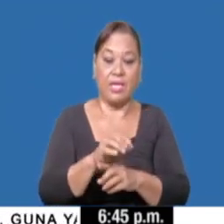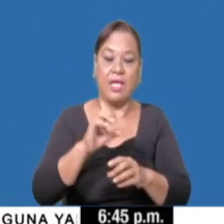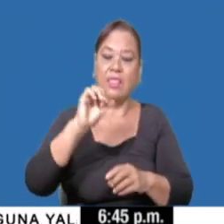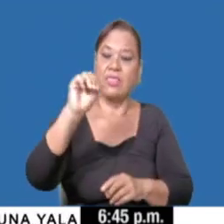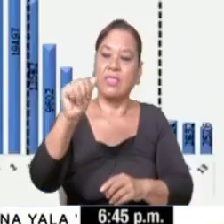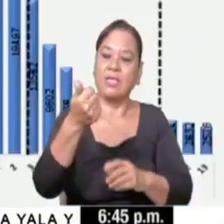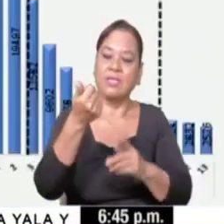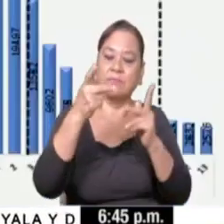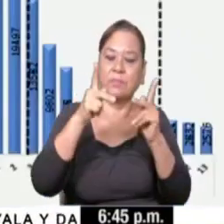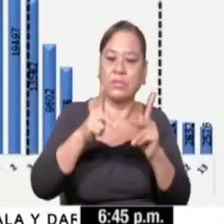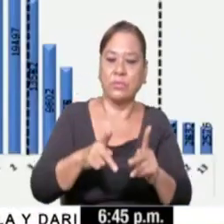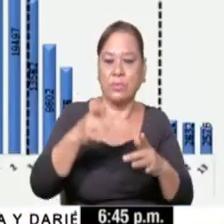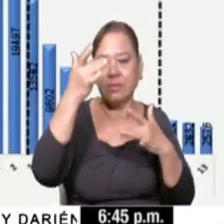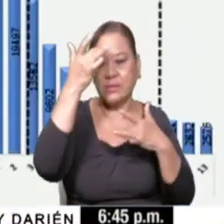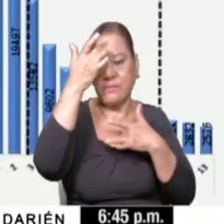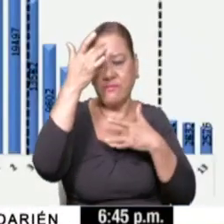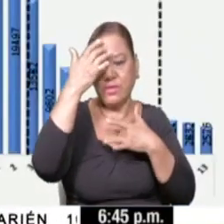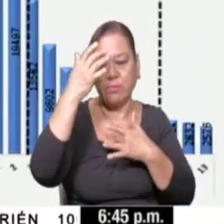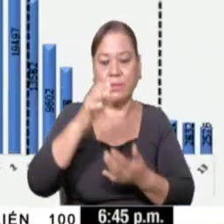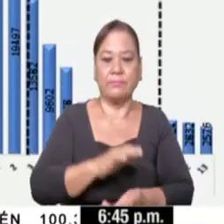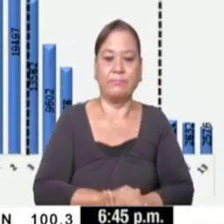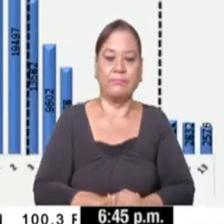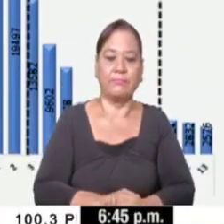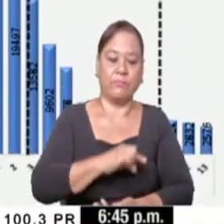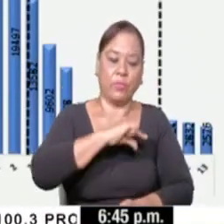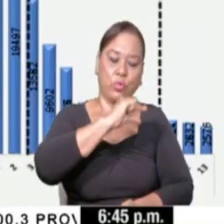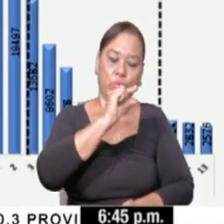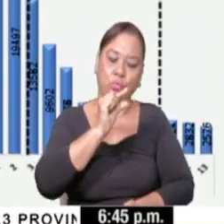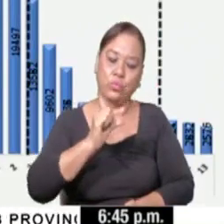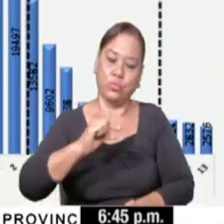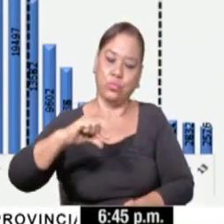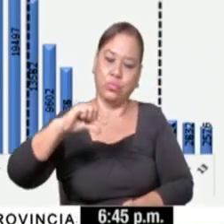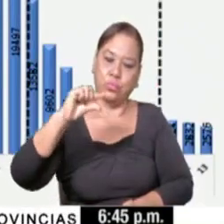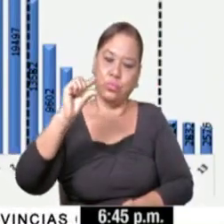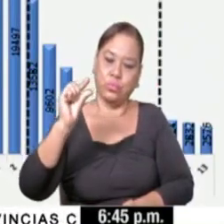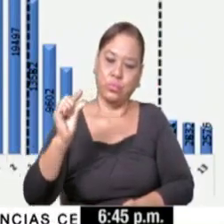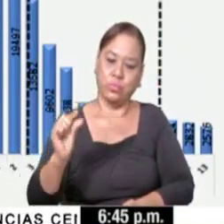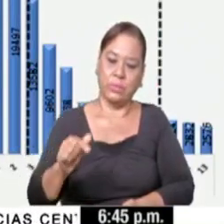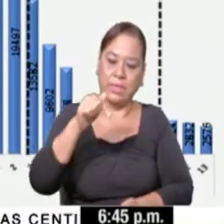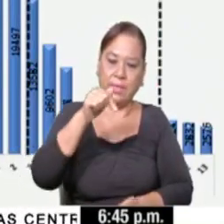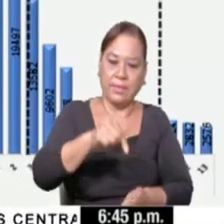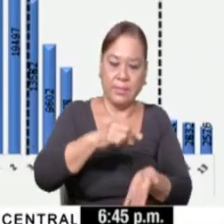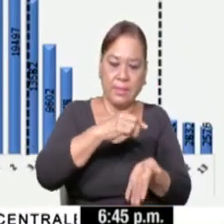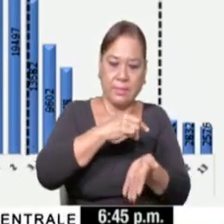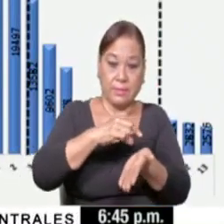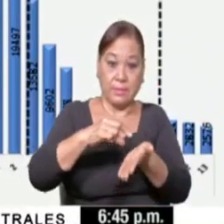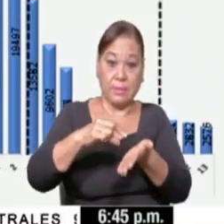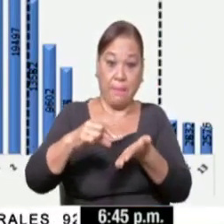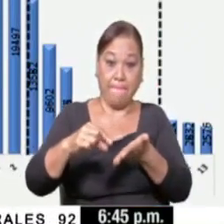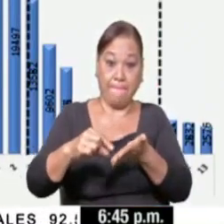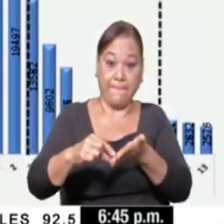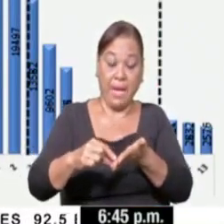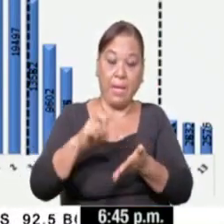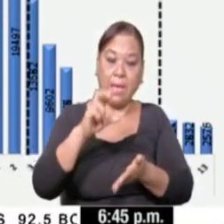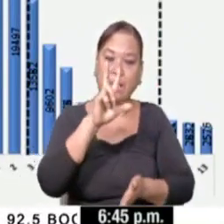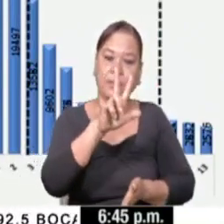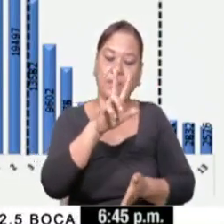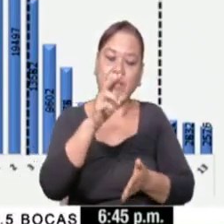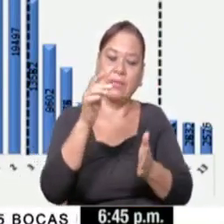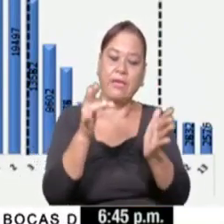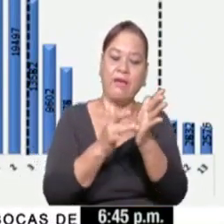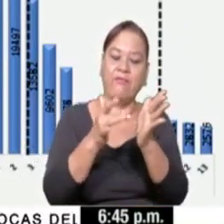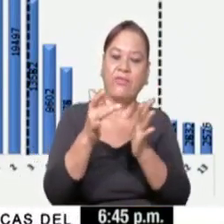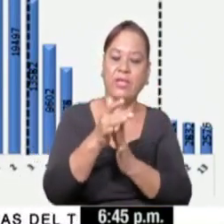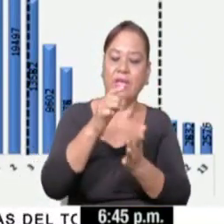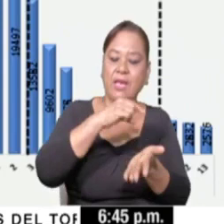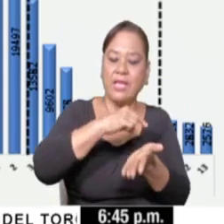casos en el día. La curva epidémica para esta semana con corte el 3 de abril, o